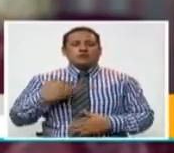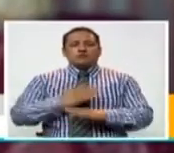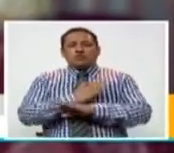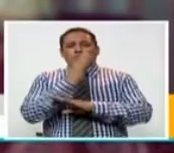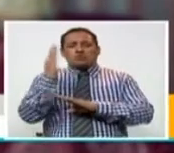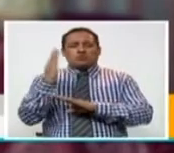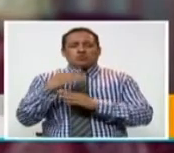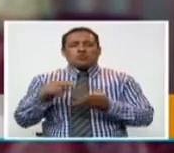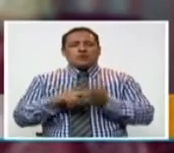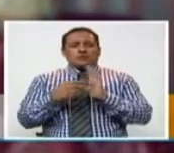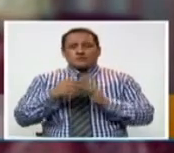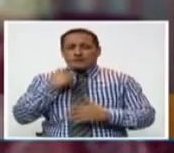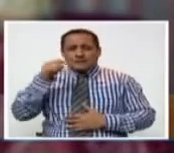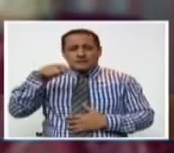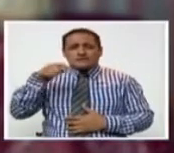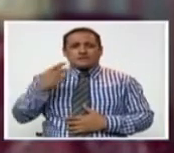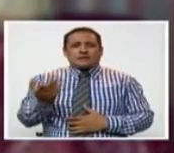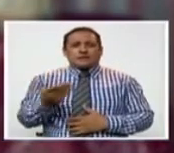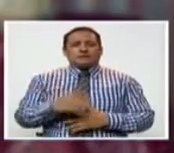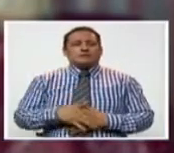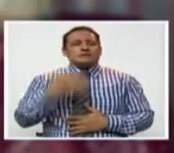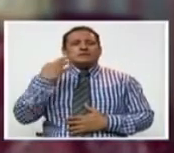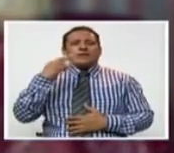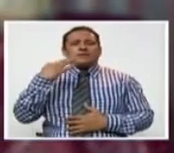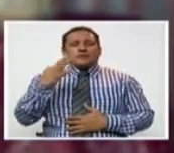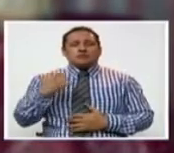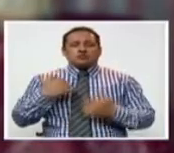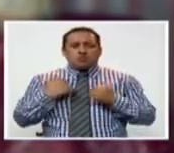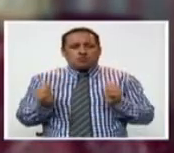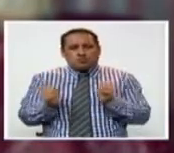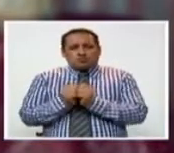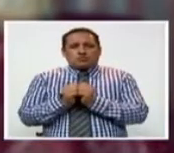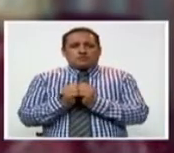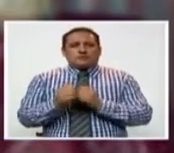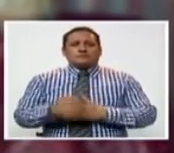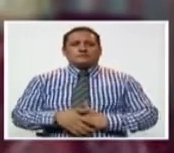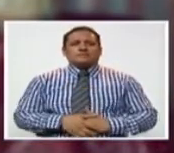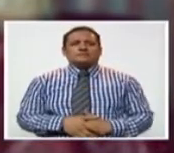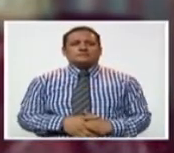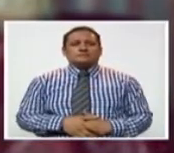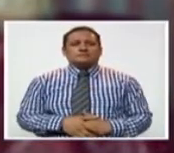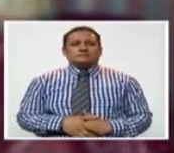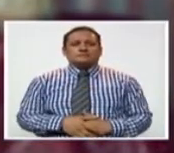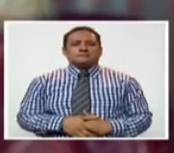en todo lo que él necesite. Y siempre voy a estar a su lado.